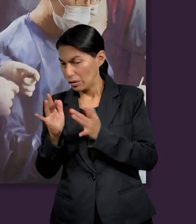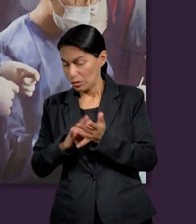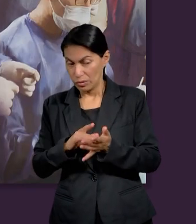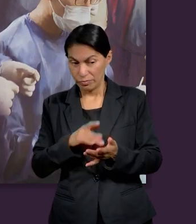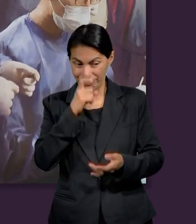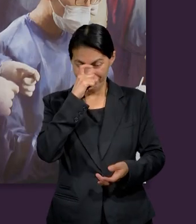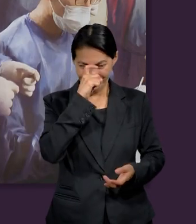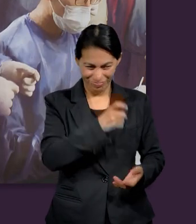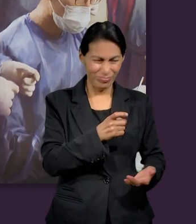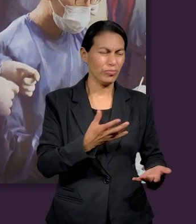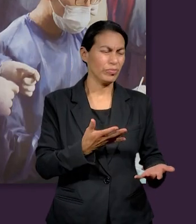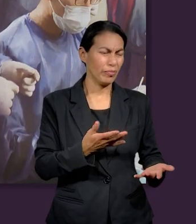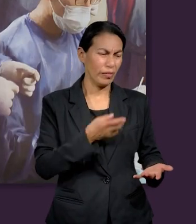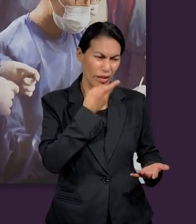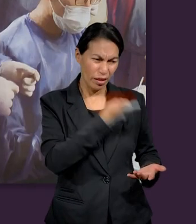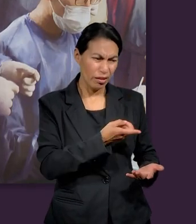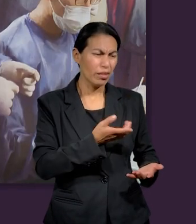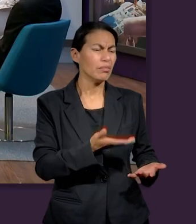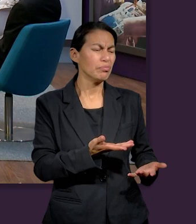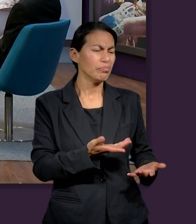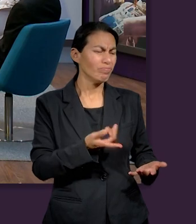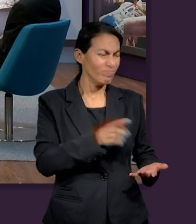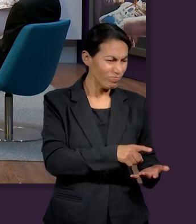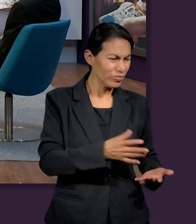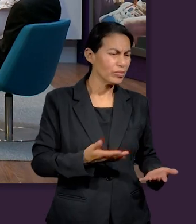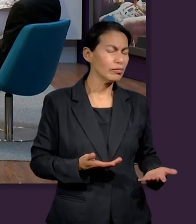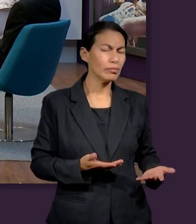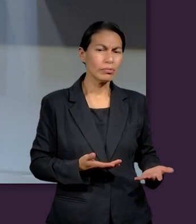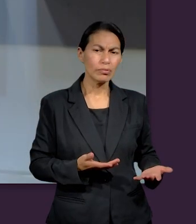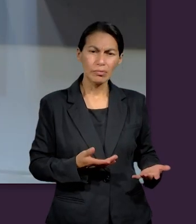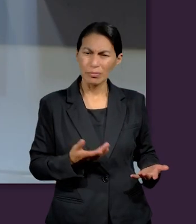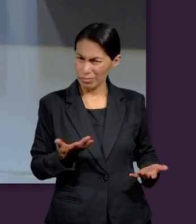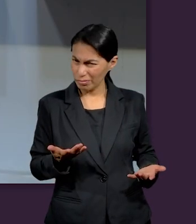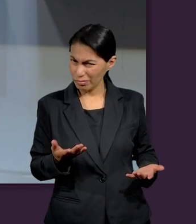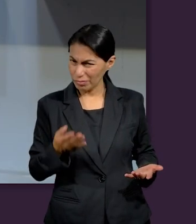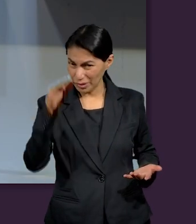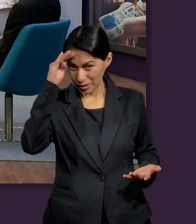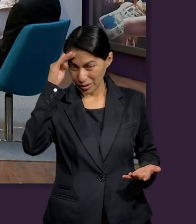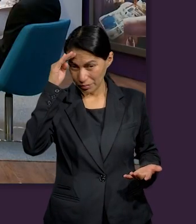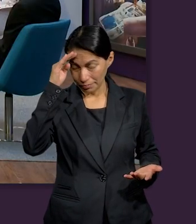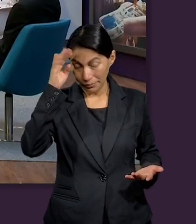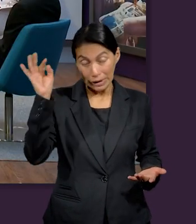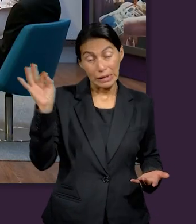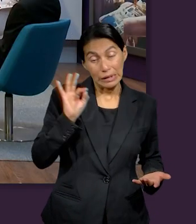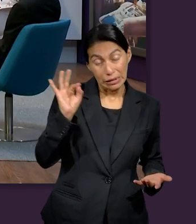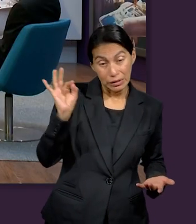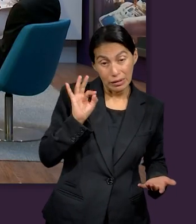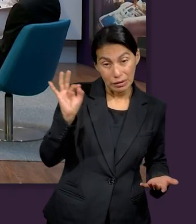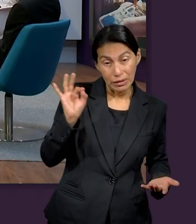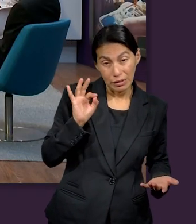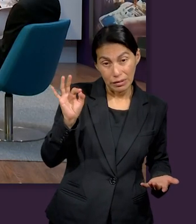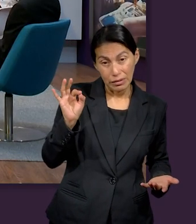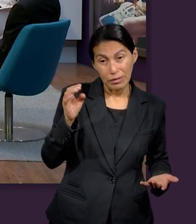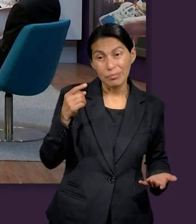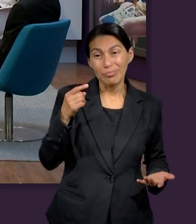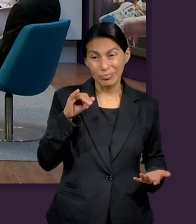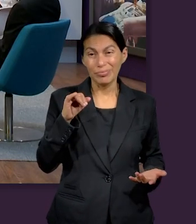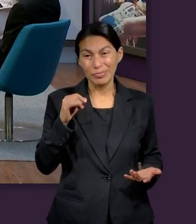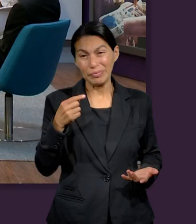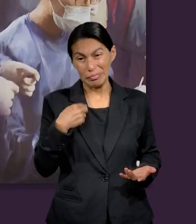es demasiado exigente? ¿Será que era extremo? Tal vez a nosotros nos